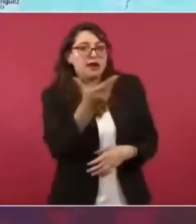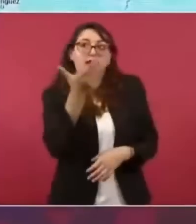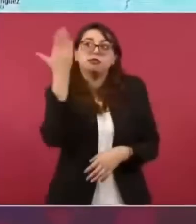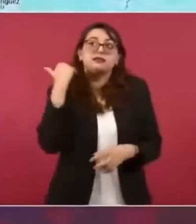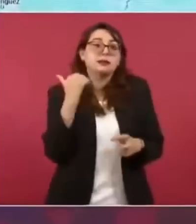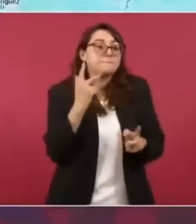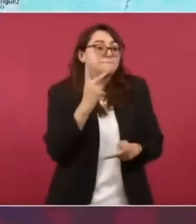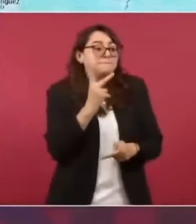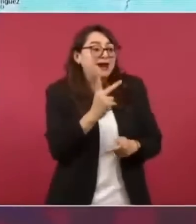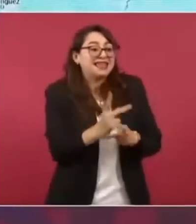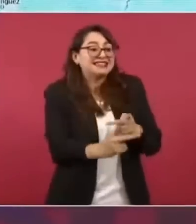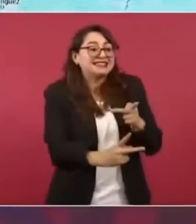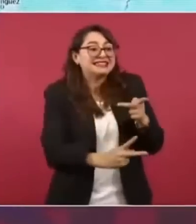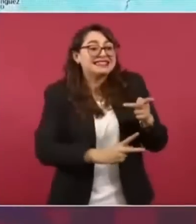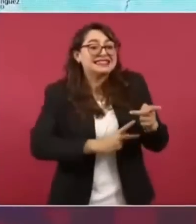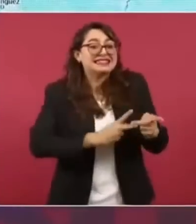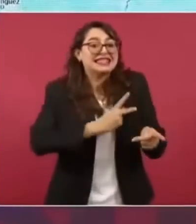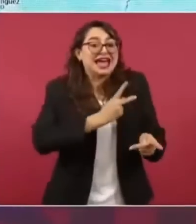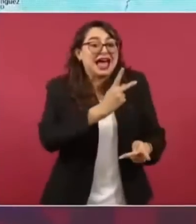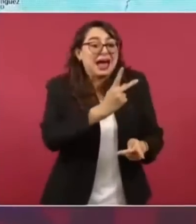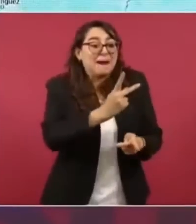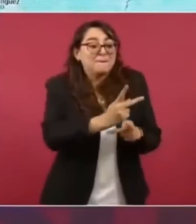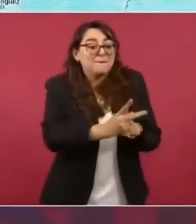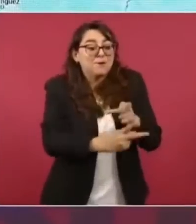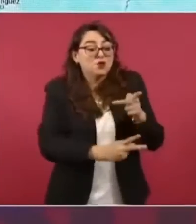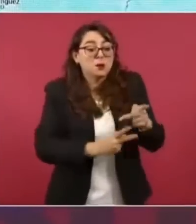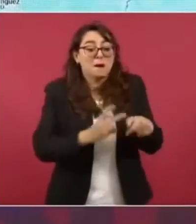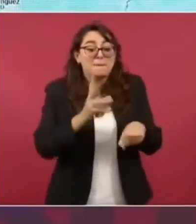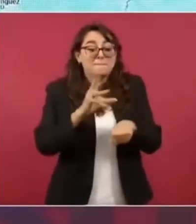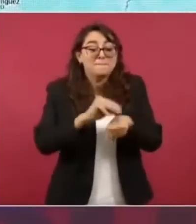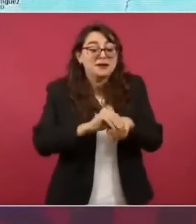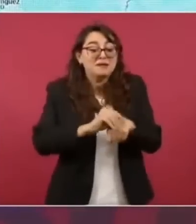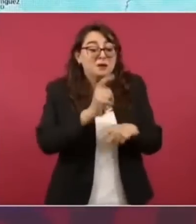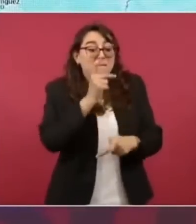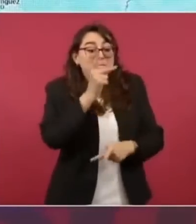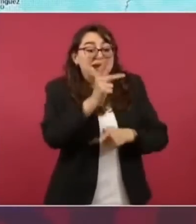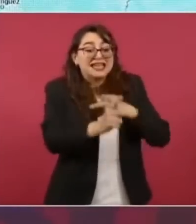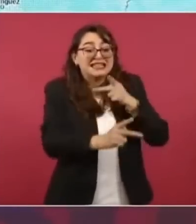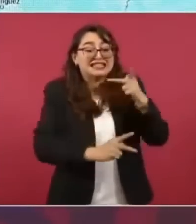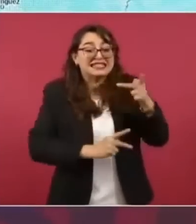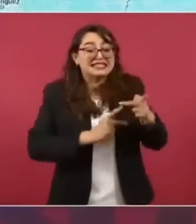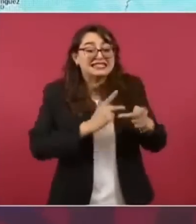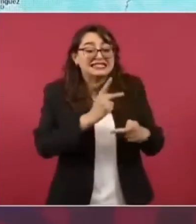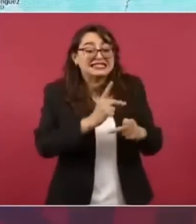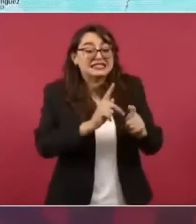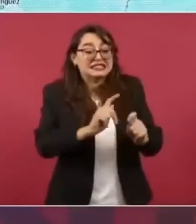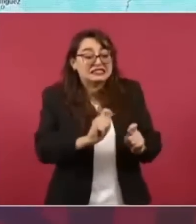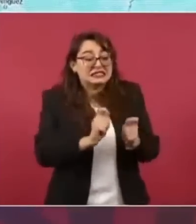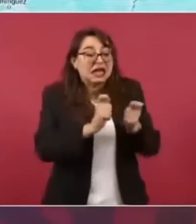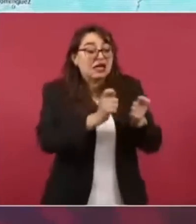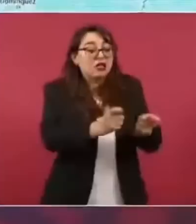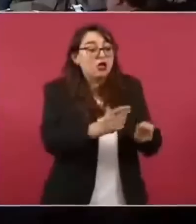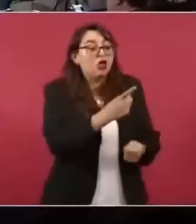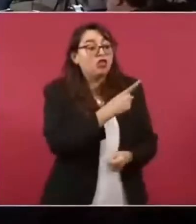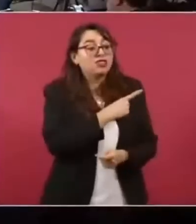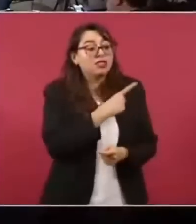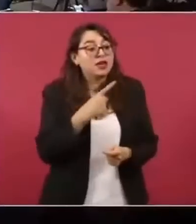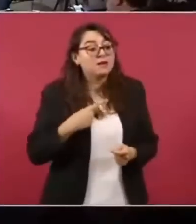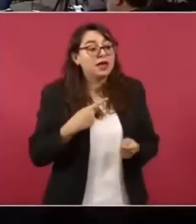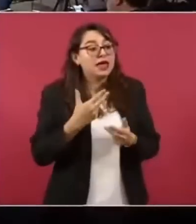esta concesión o este tramo de concesión tiene que restituirse